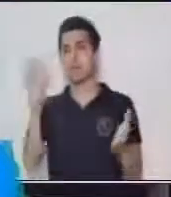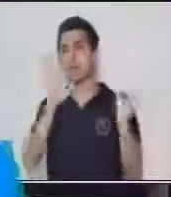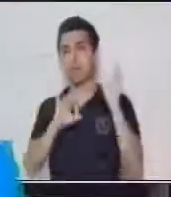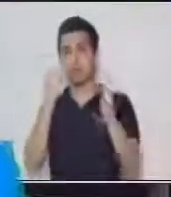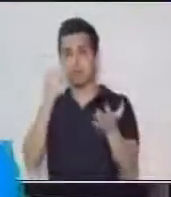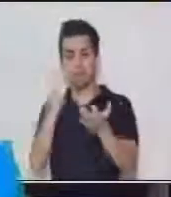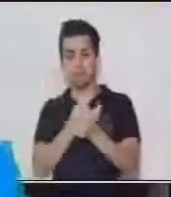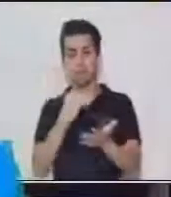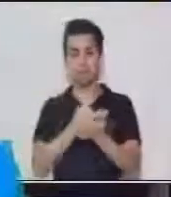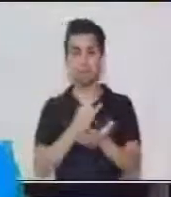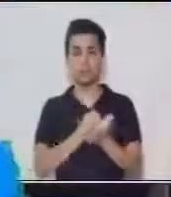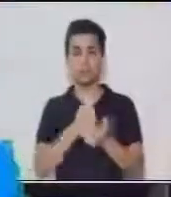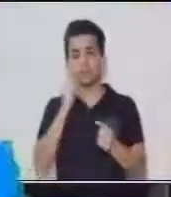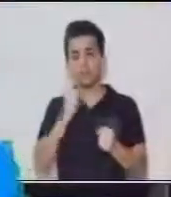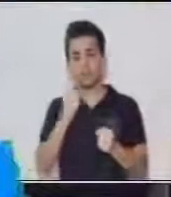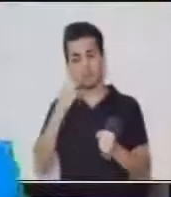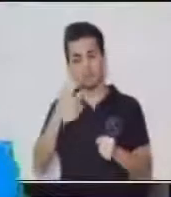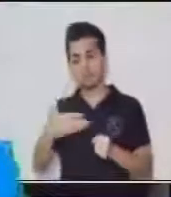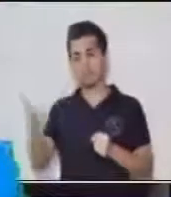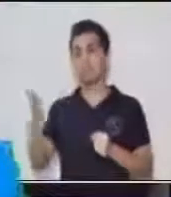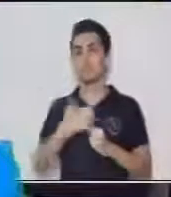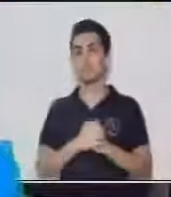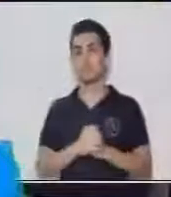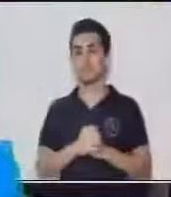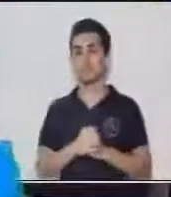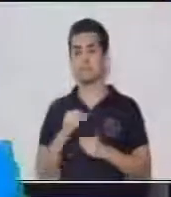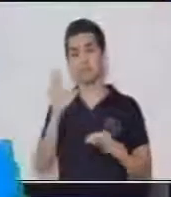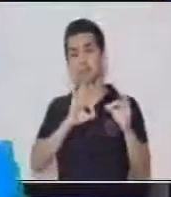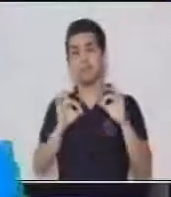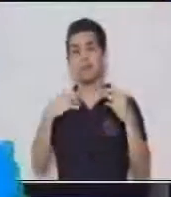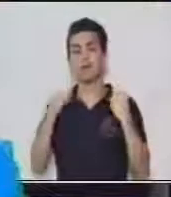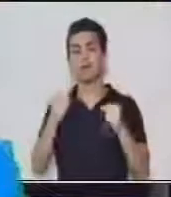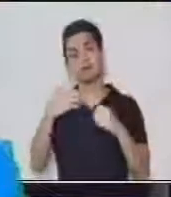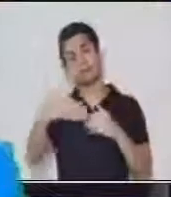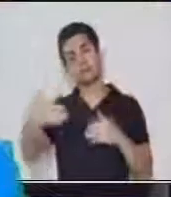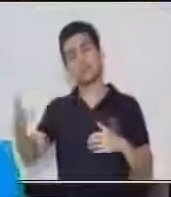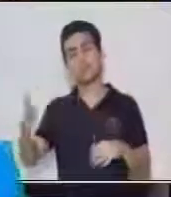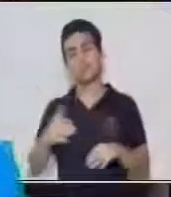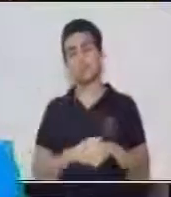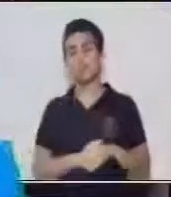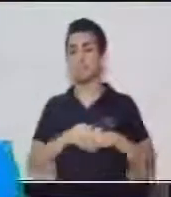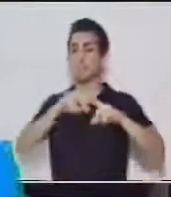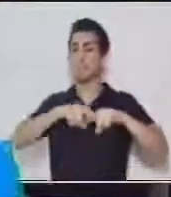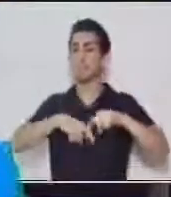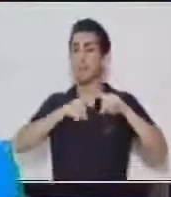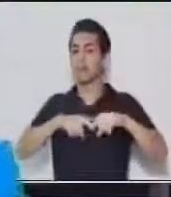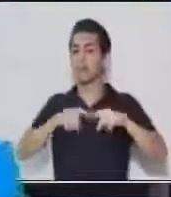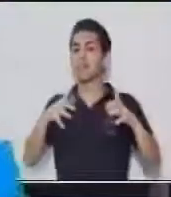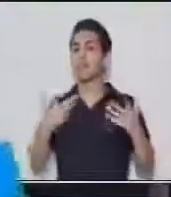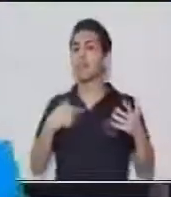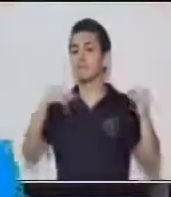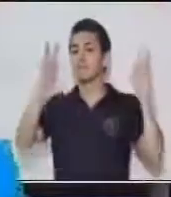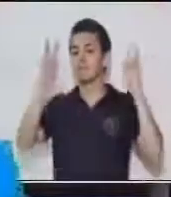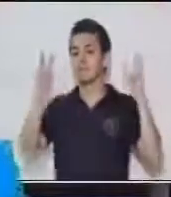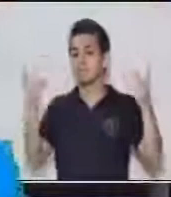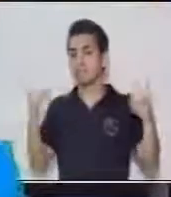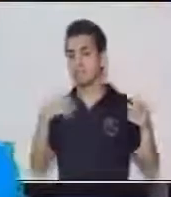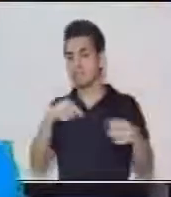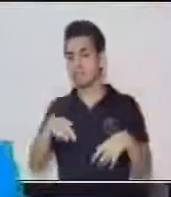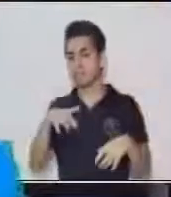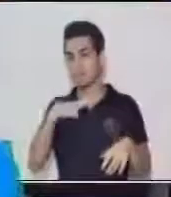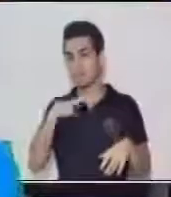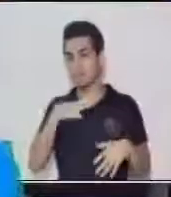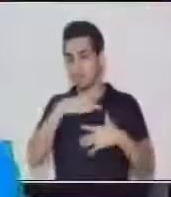que previamente podemos tener o vamos a realizar más adelante, dependiendo del área o el tema que nosotros estemos